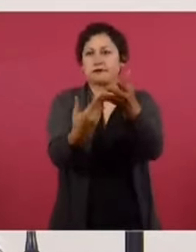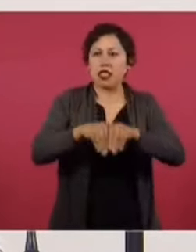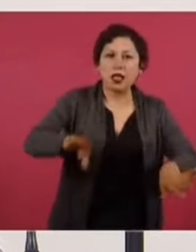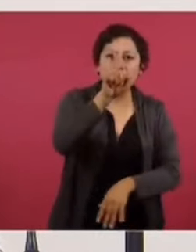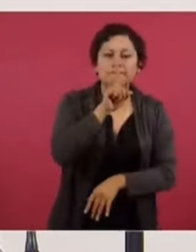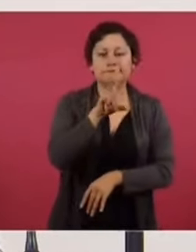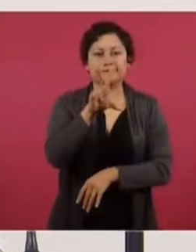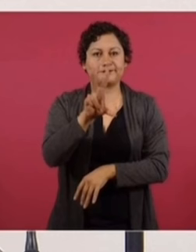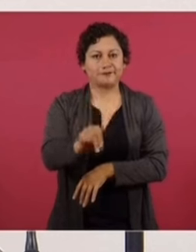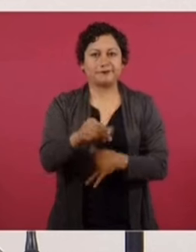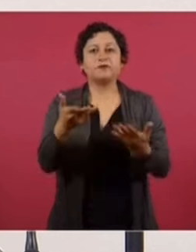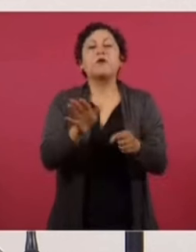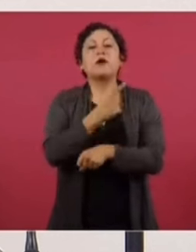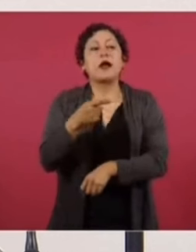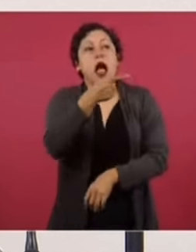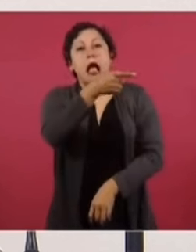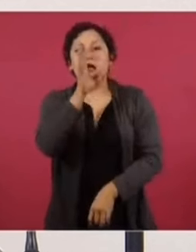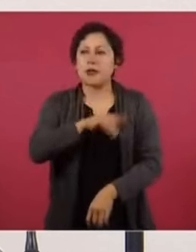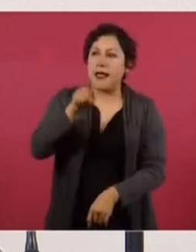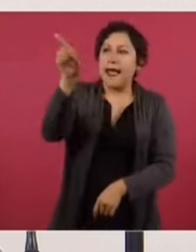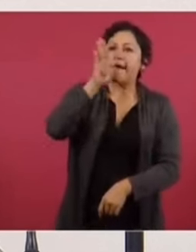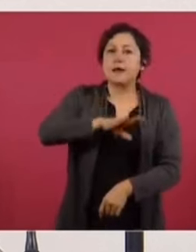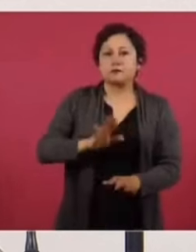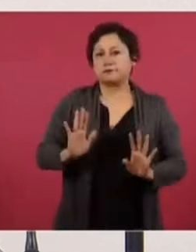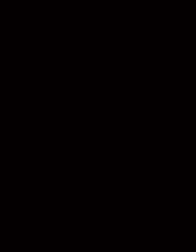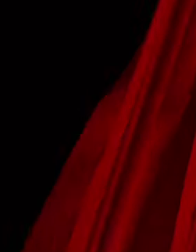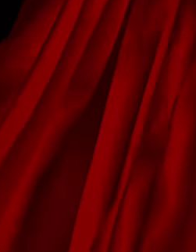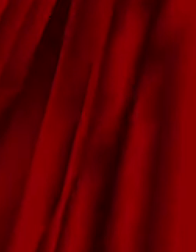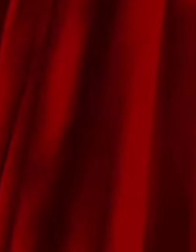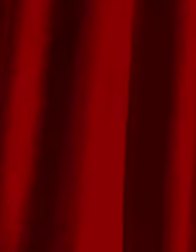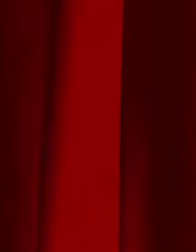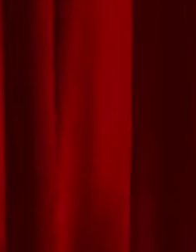no señalar por señalar por consigna sin tener pruebas.